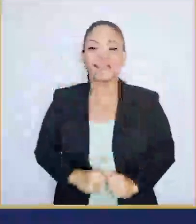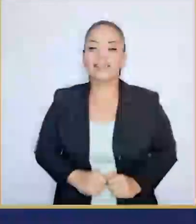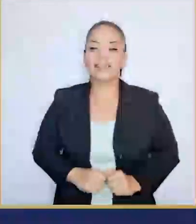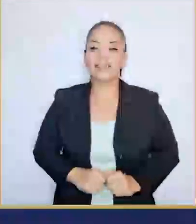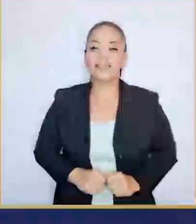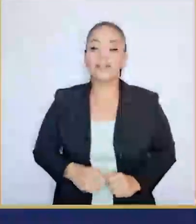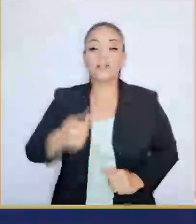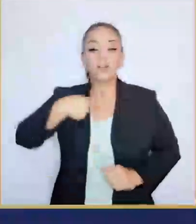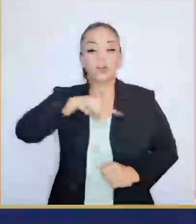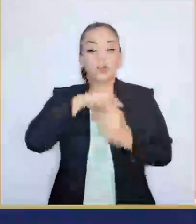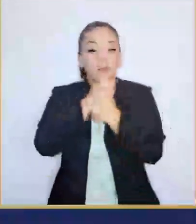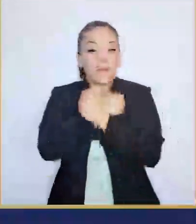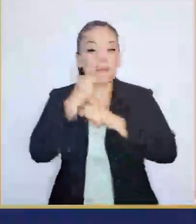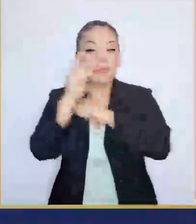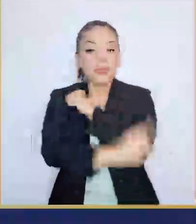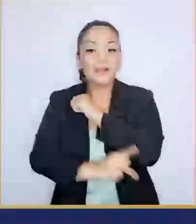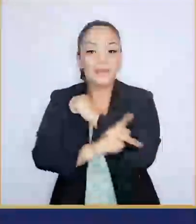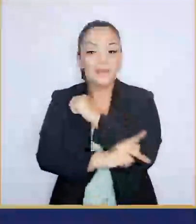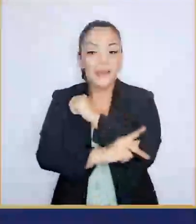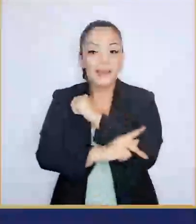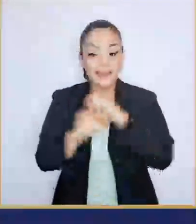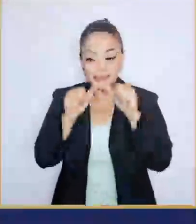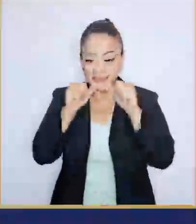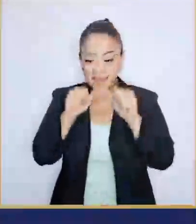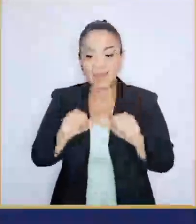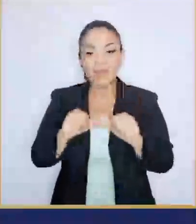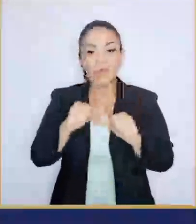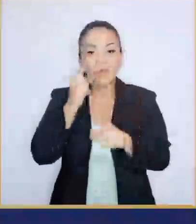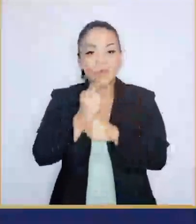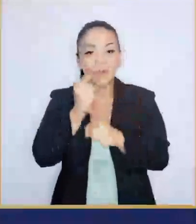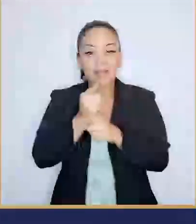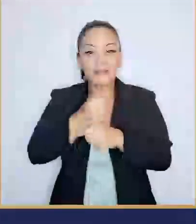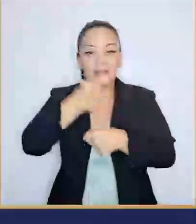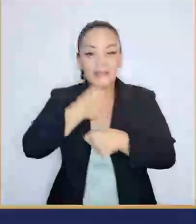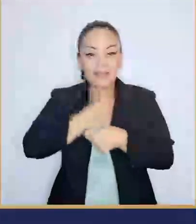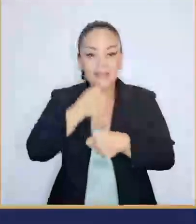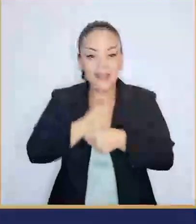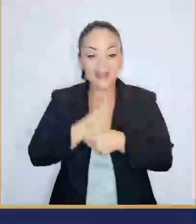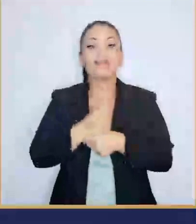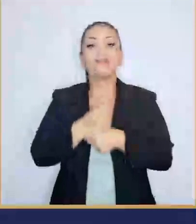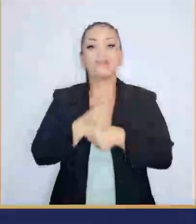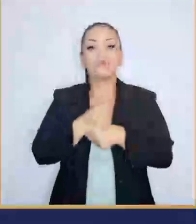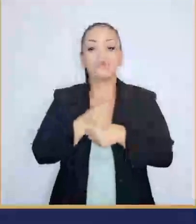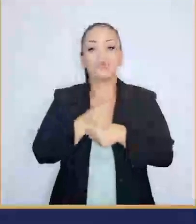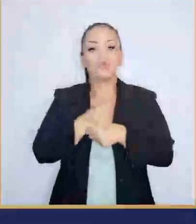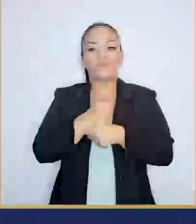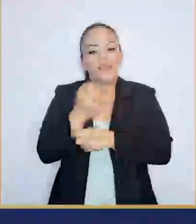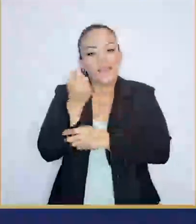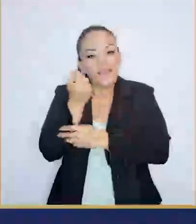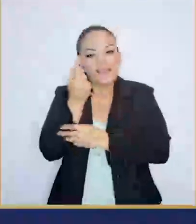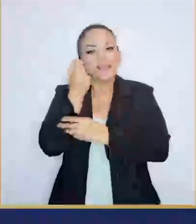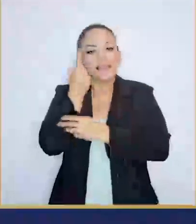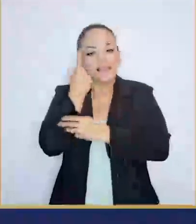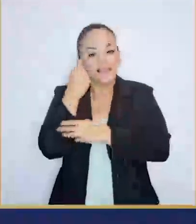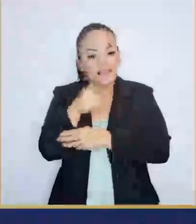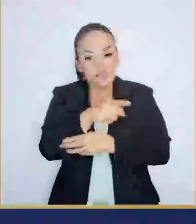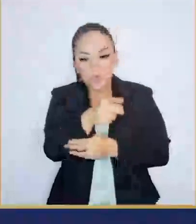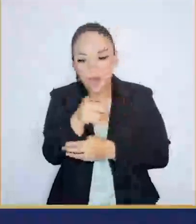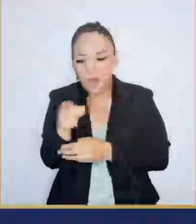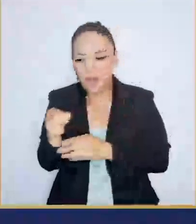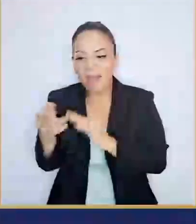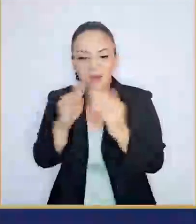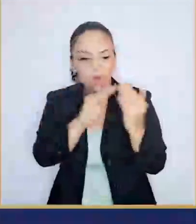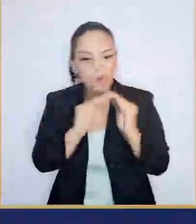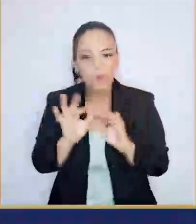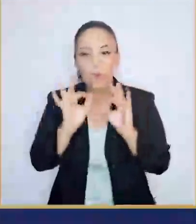los que amamos a este país Seguimos haciendo lo correcto E interpretando el sentir de